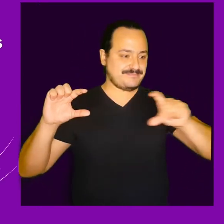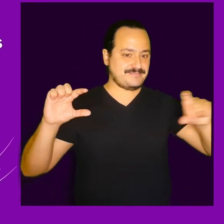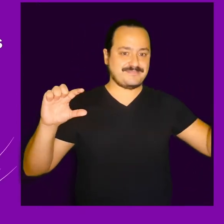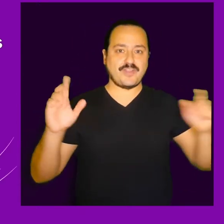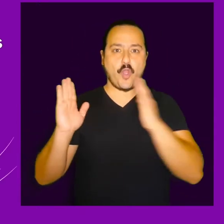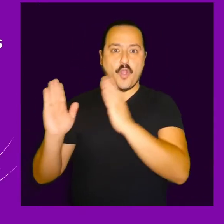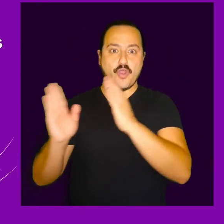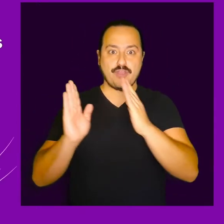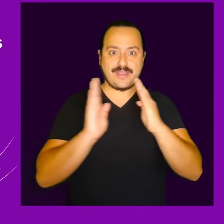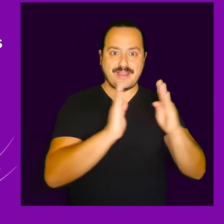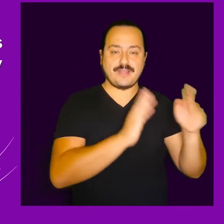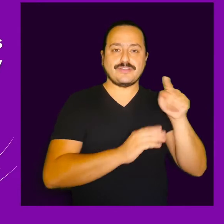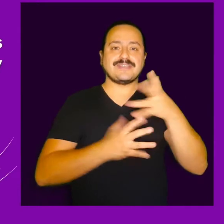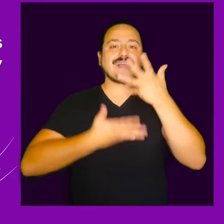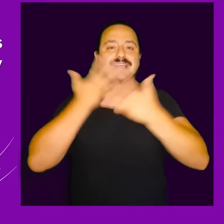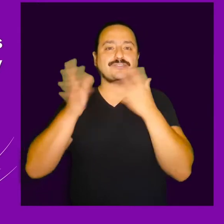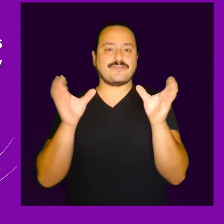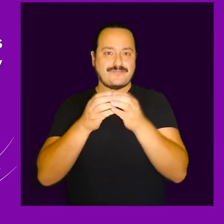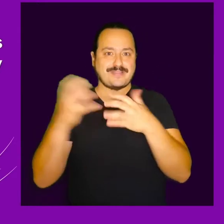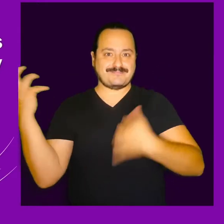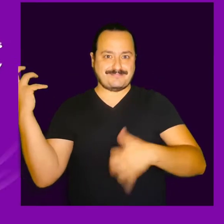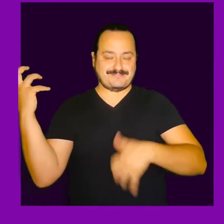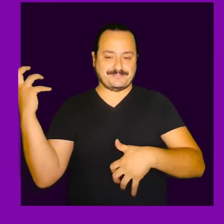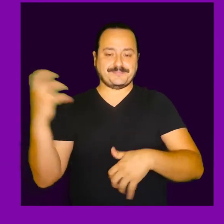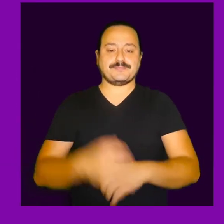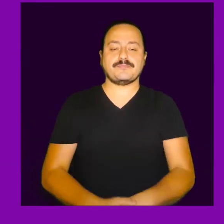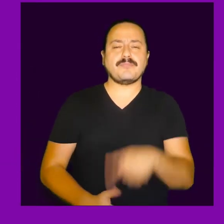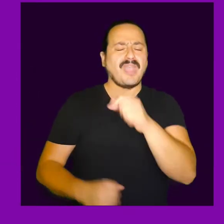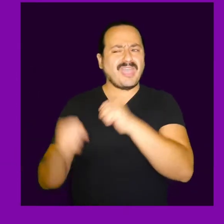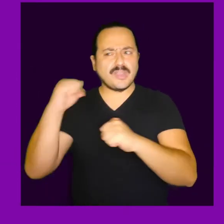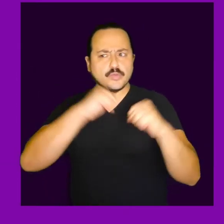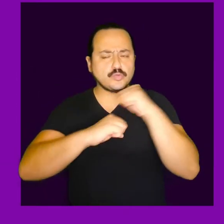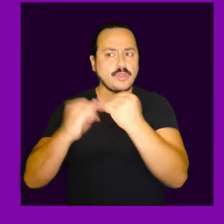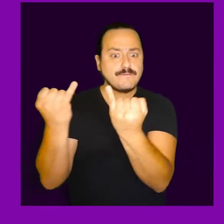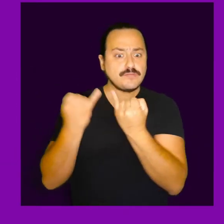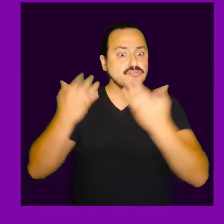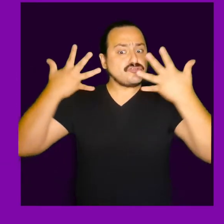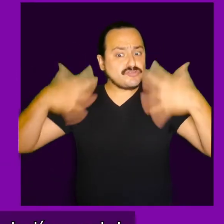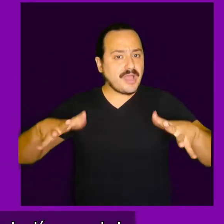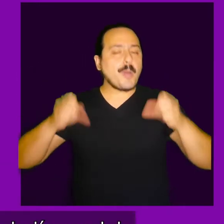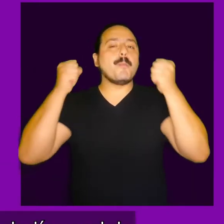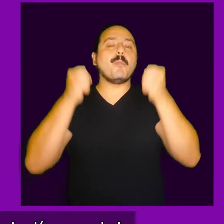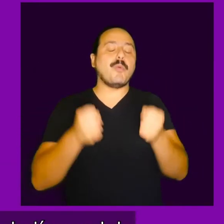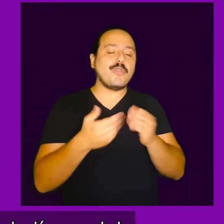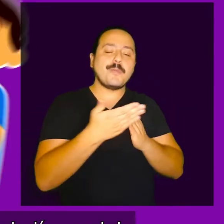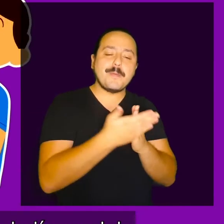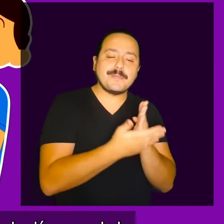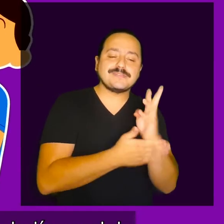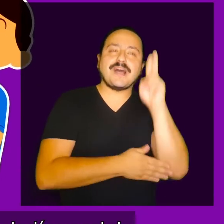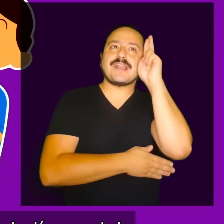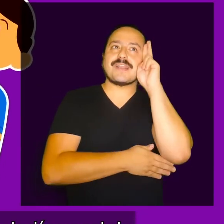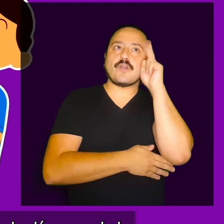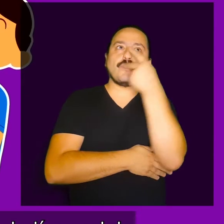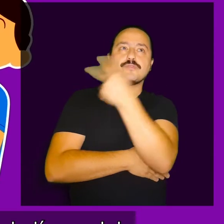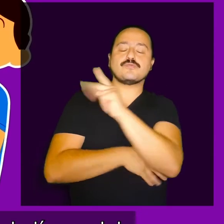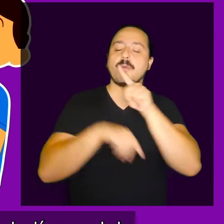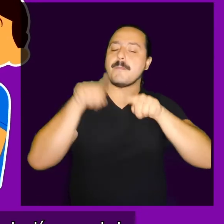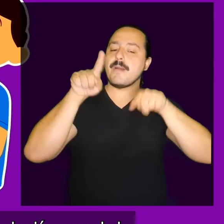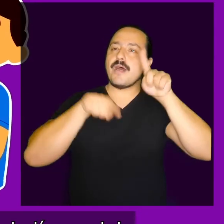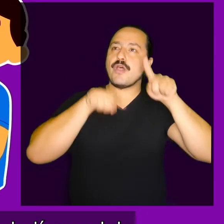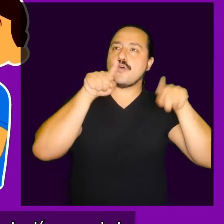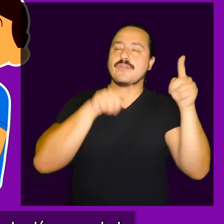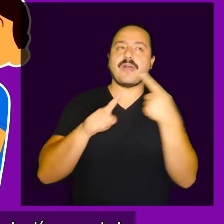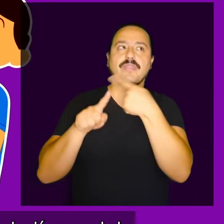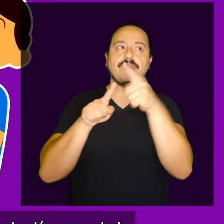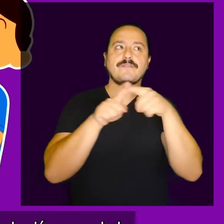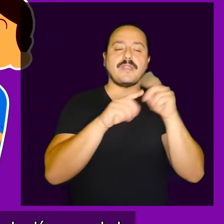También se presenta en la introducción y la coda. Con toda esta información estructurada, podemos empezar a recordar y aprender la